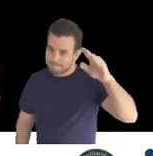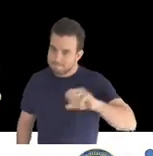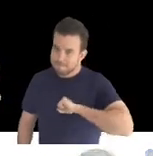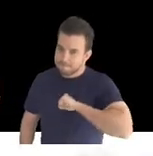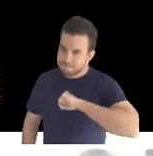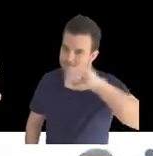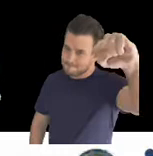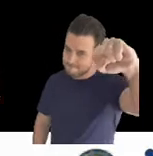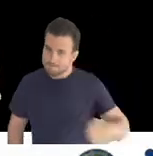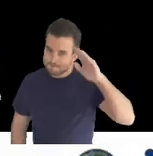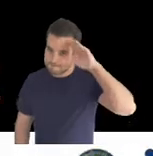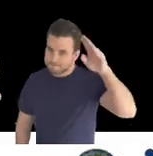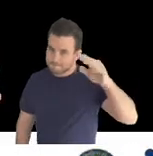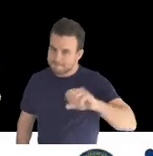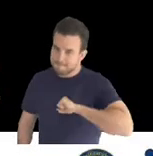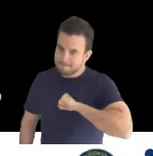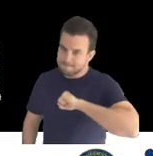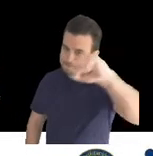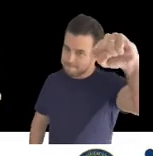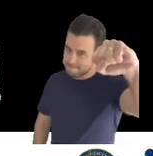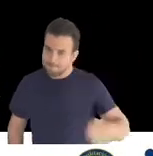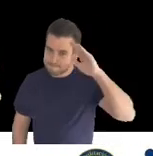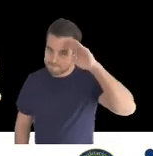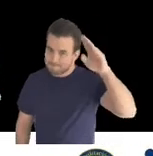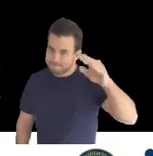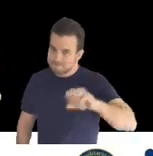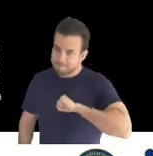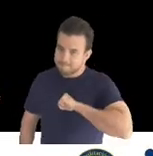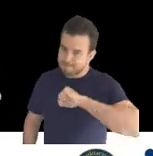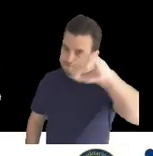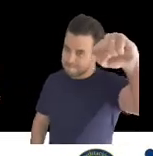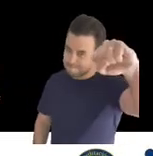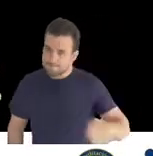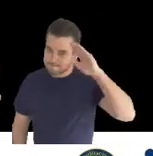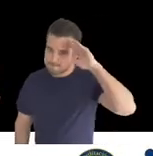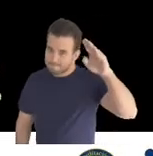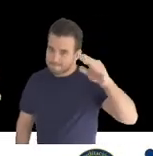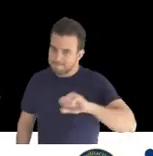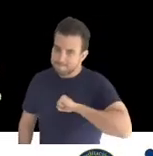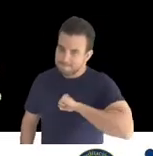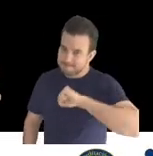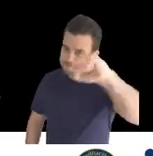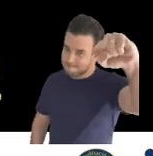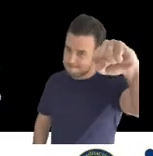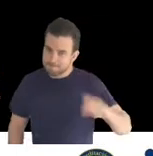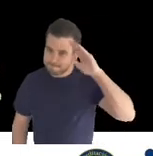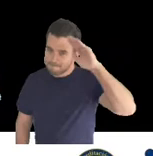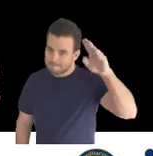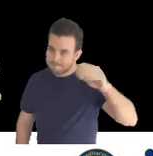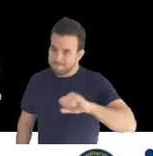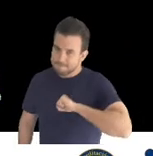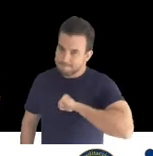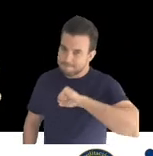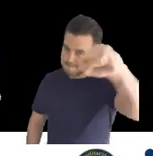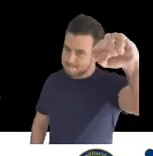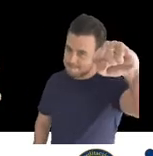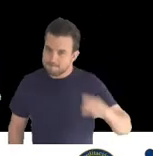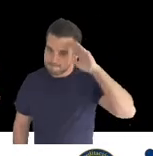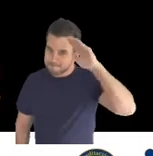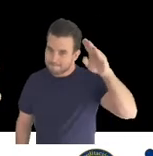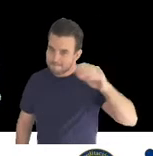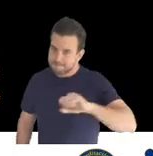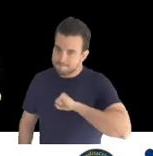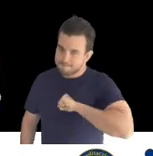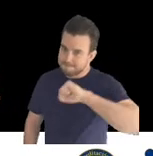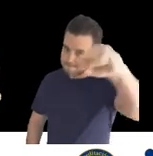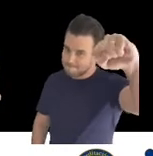temas de seguridad. Finalizada esa etapa de comercio internacional, decido cambiar de ambiente y